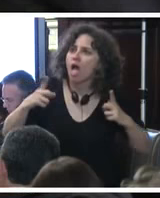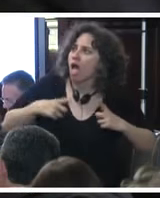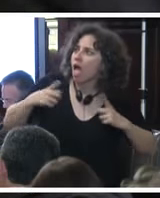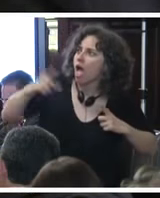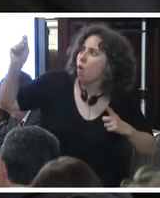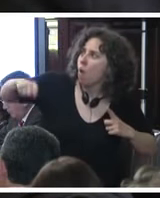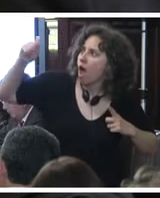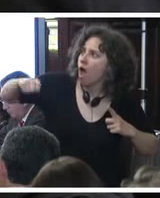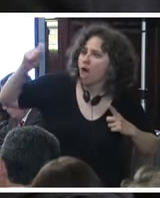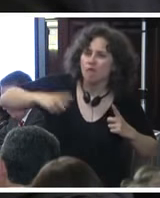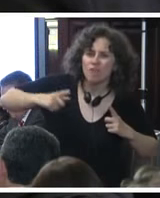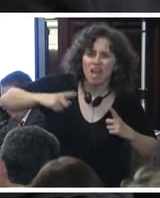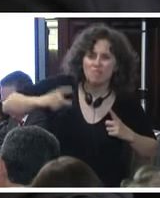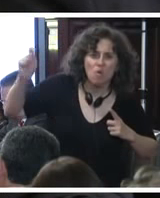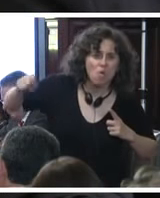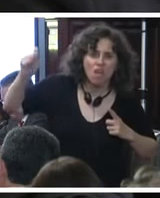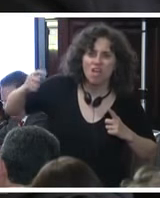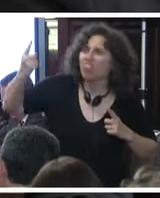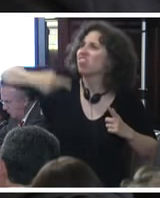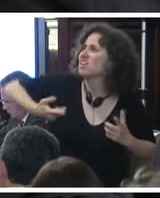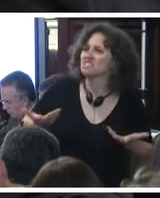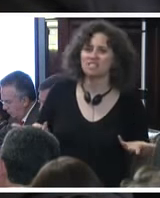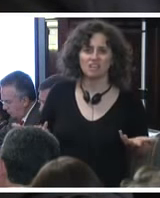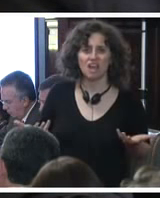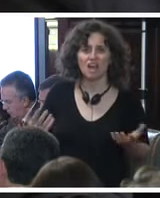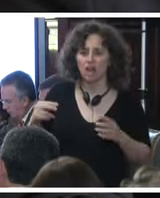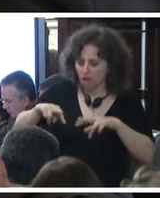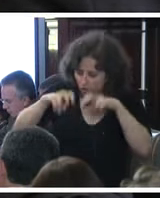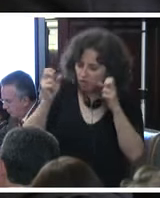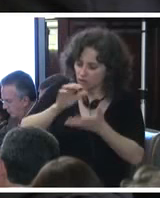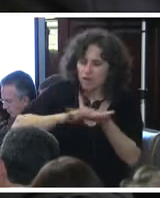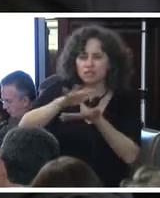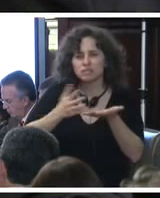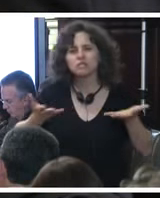decida revisar nuestro caso?